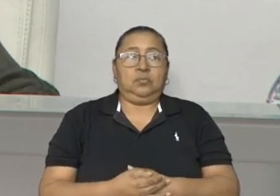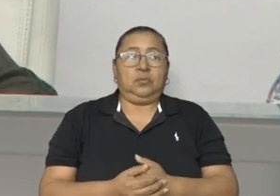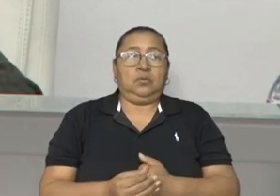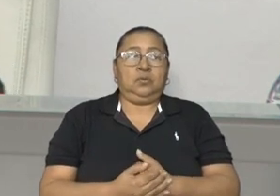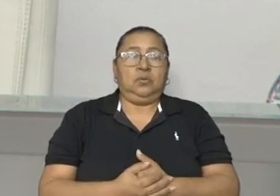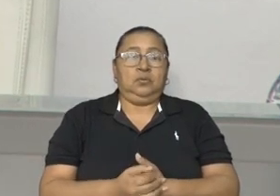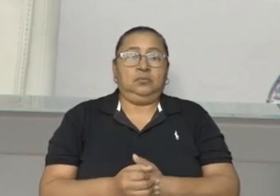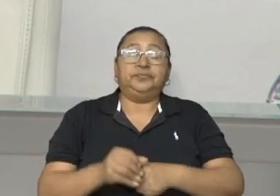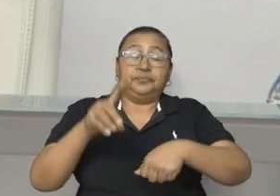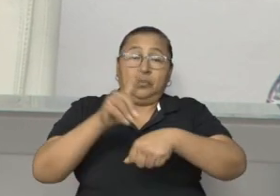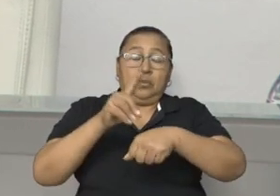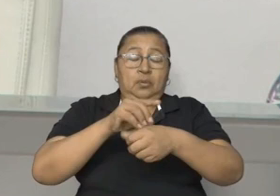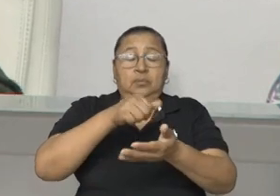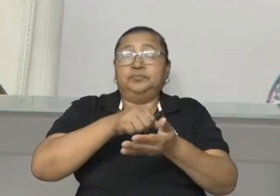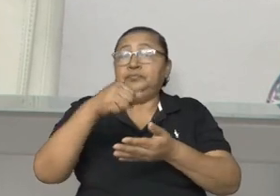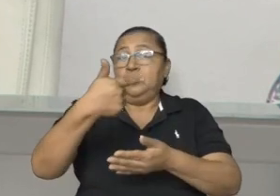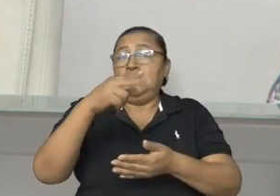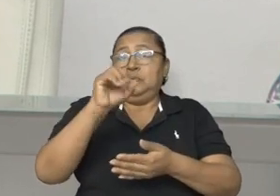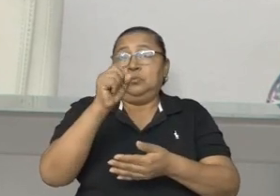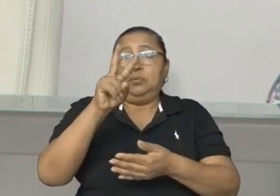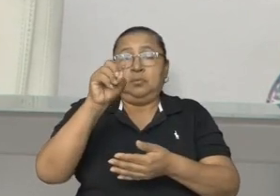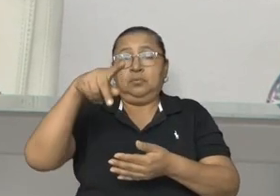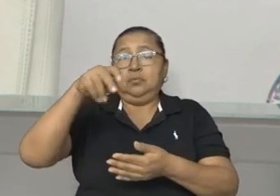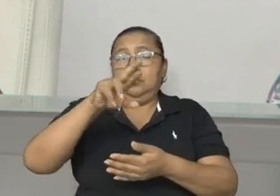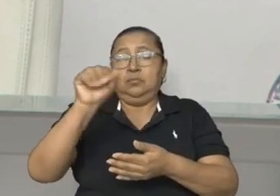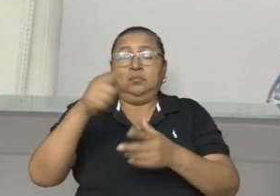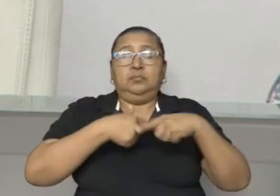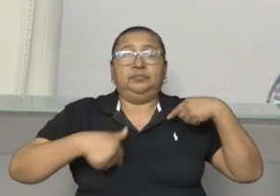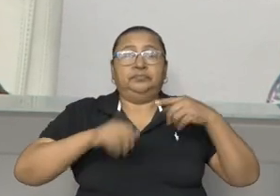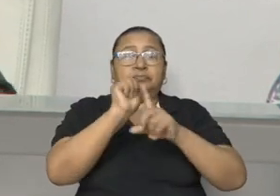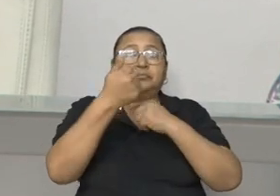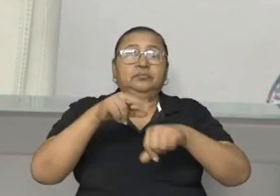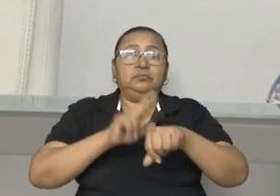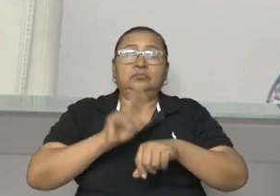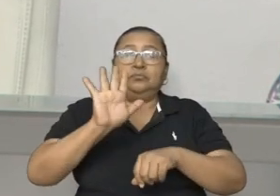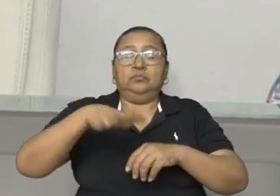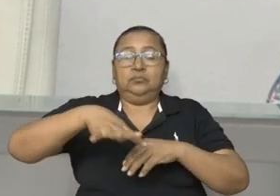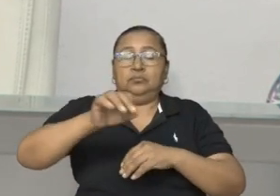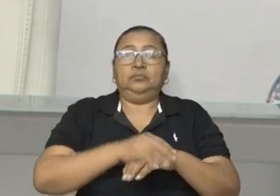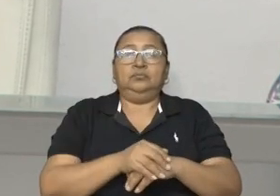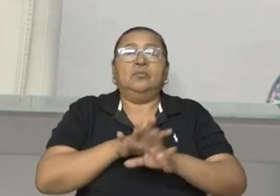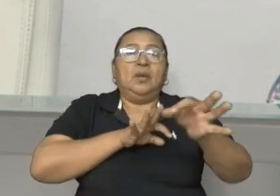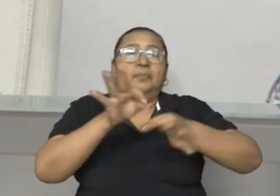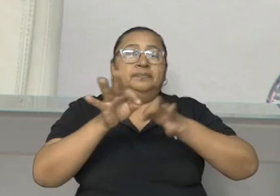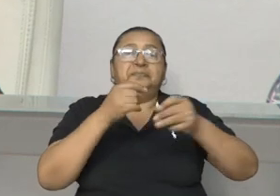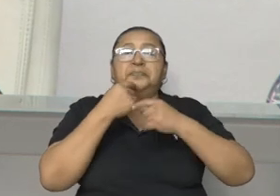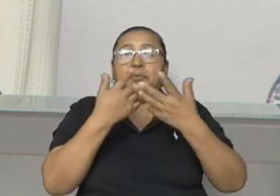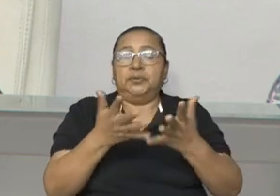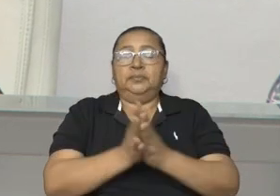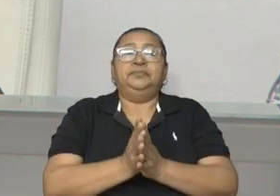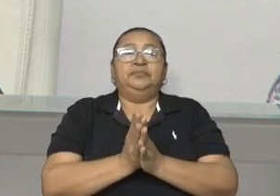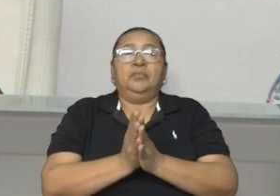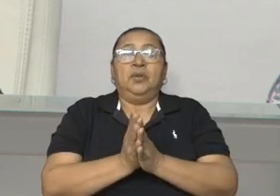Doctor Gustavo Porras, Presidente de la Asamblea Nacional, su despacho. Exposición de motivos.